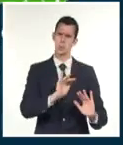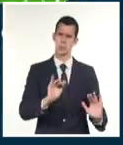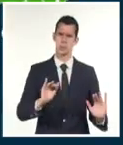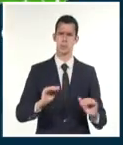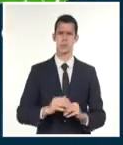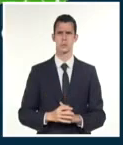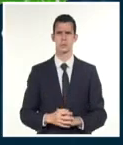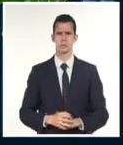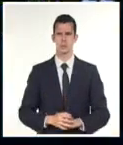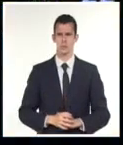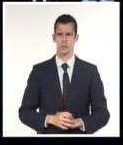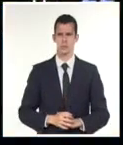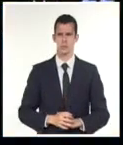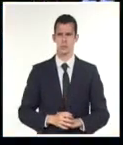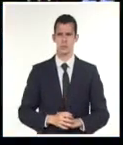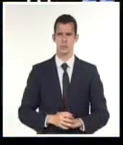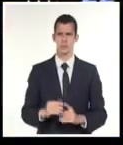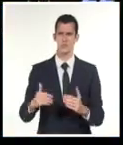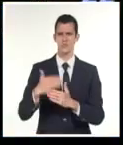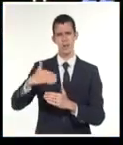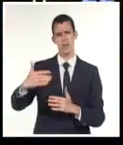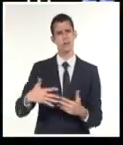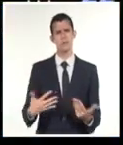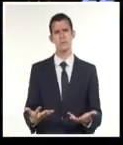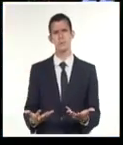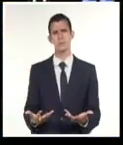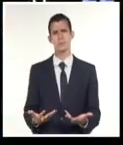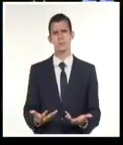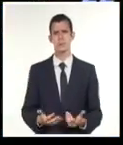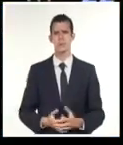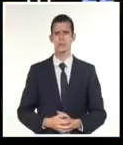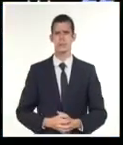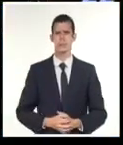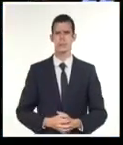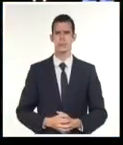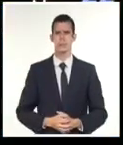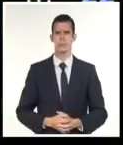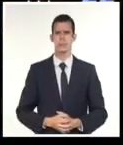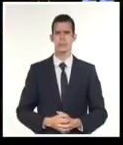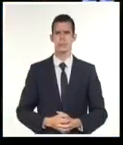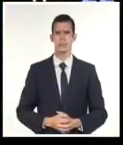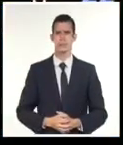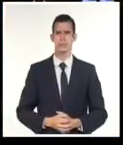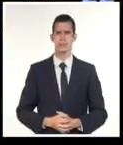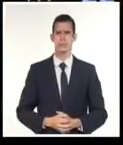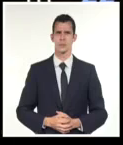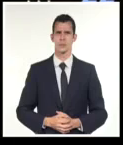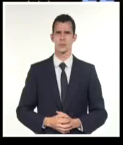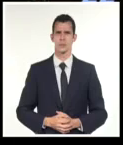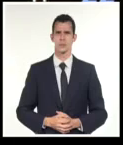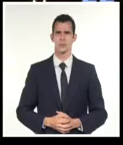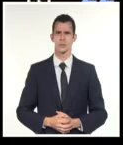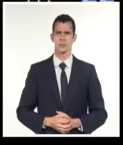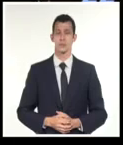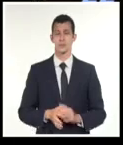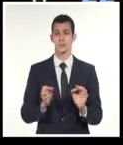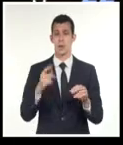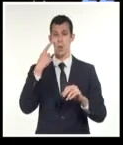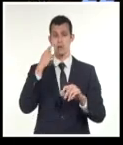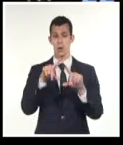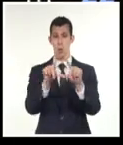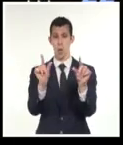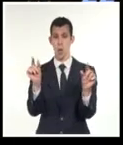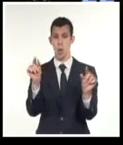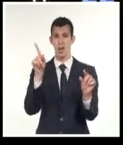tranquila en el resto de la costa sur. En los próximos días, pues fíjense que tendremos influencia de esa babuada dando algún